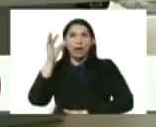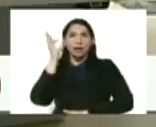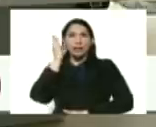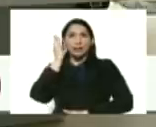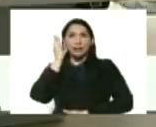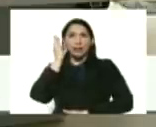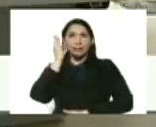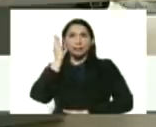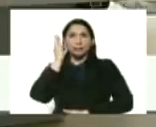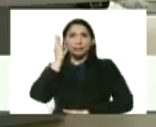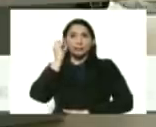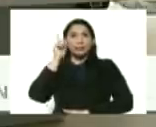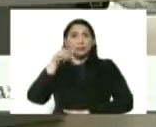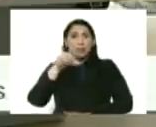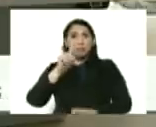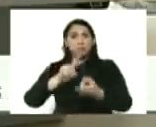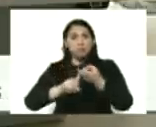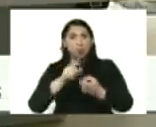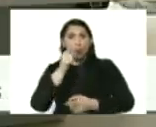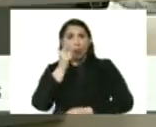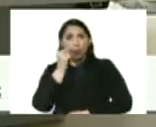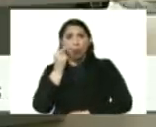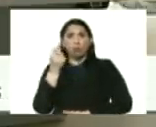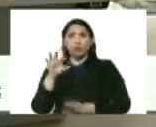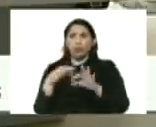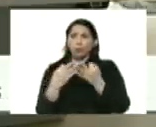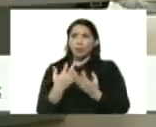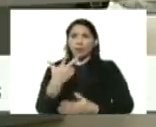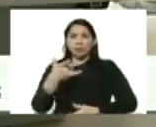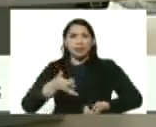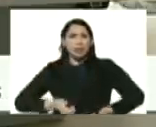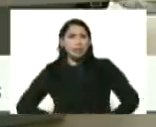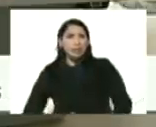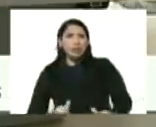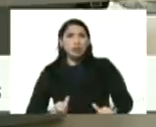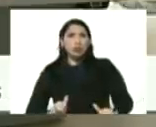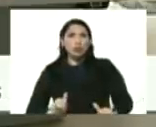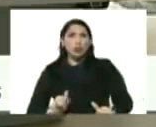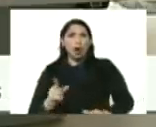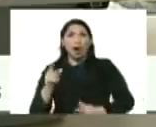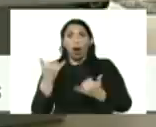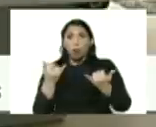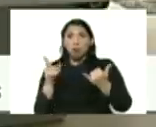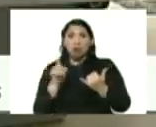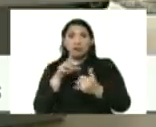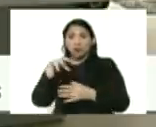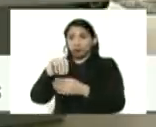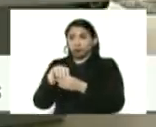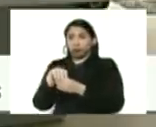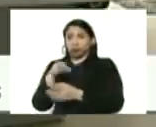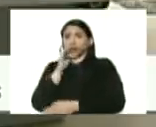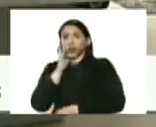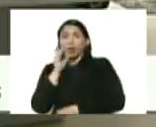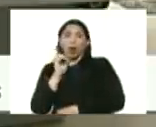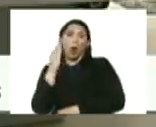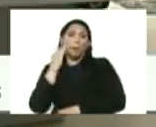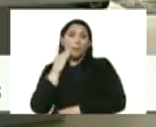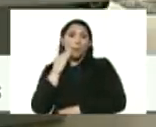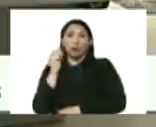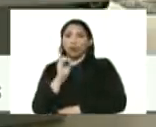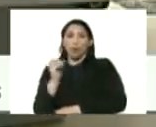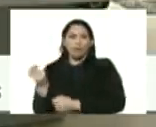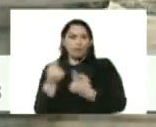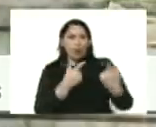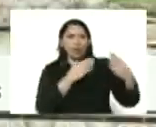Tiene su esposo, su familia, 3 muchachos, y ahora no va a estar arrimada, ahora va para su vivienda propia, su